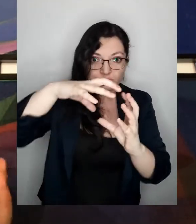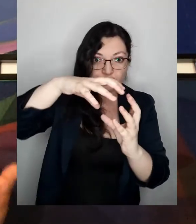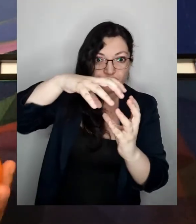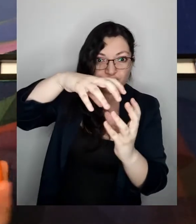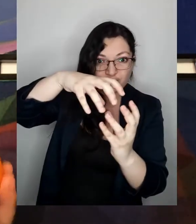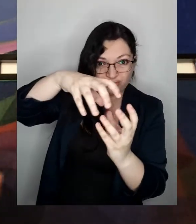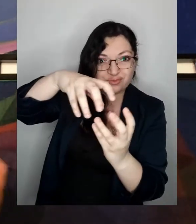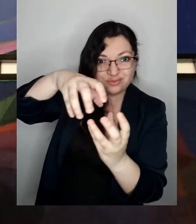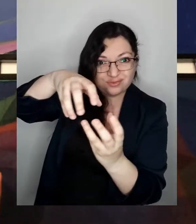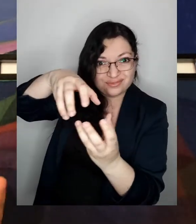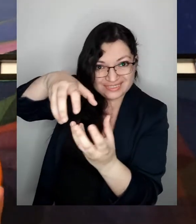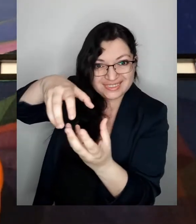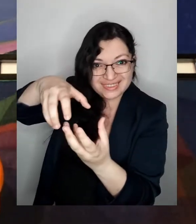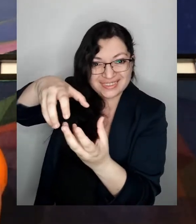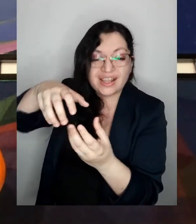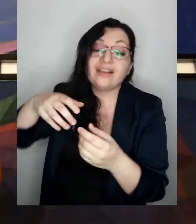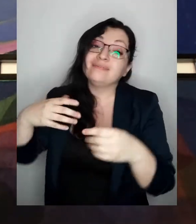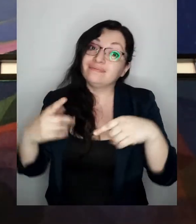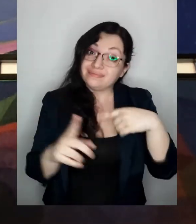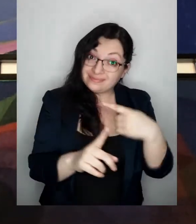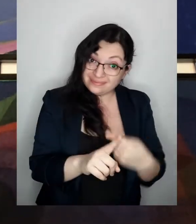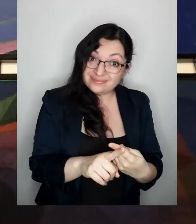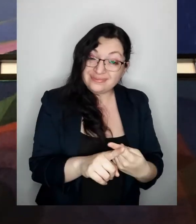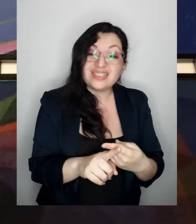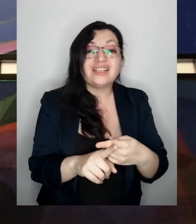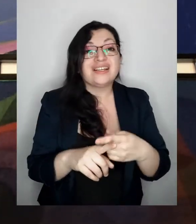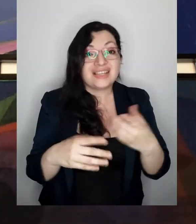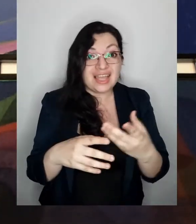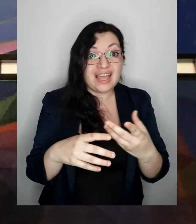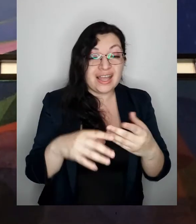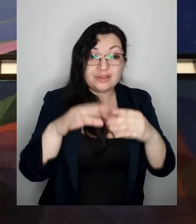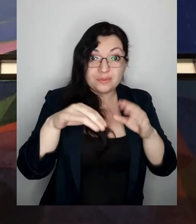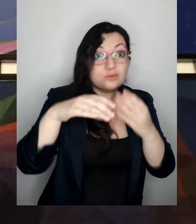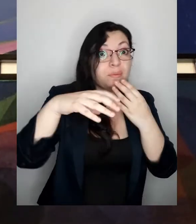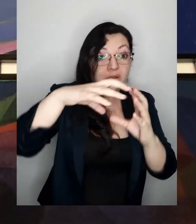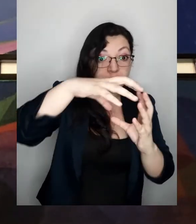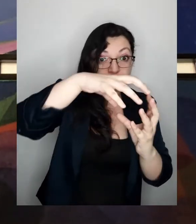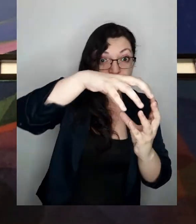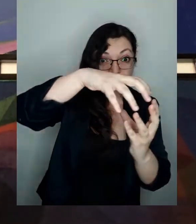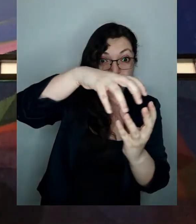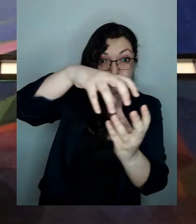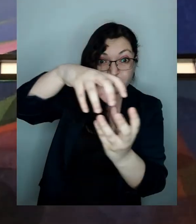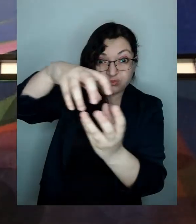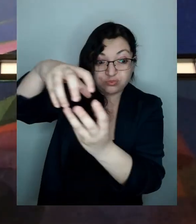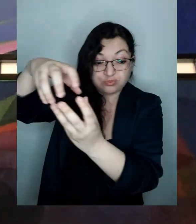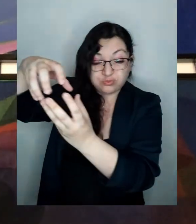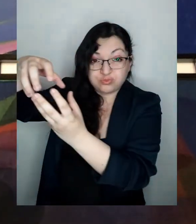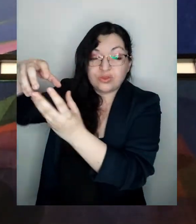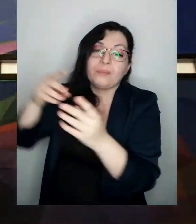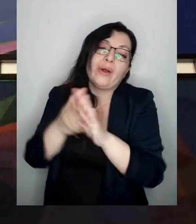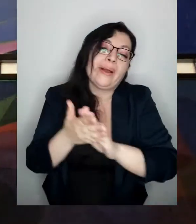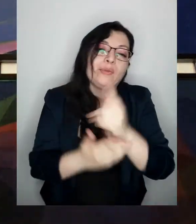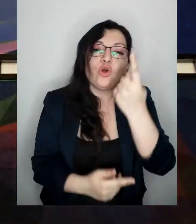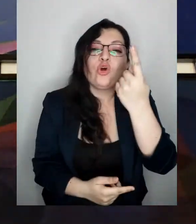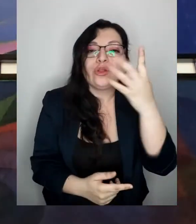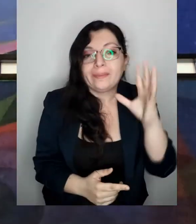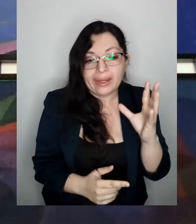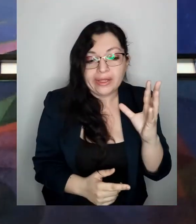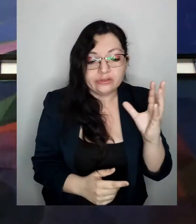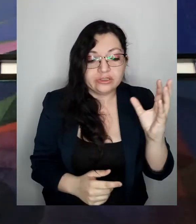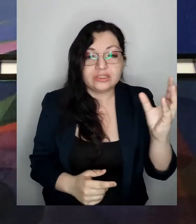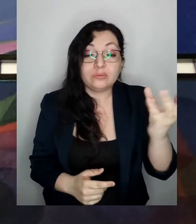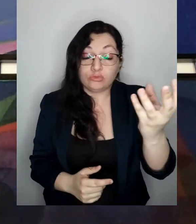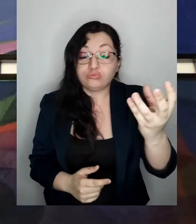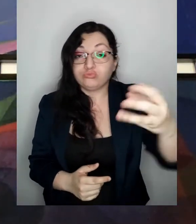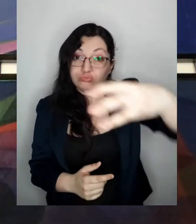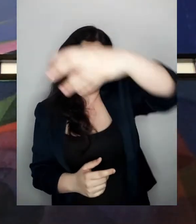en la rotación además está trasladándose en torno al sol es decir si la tomamos con una mano podemos hacer que dé